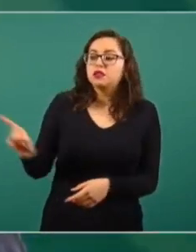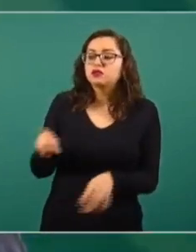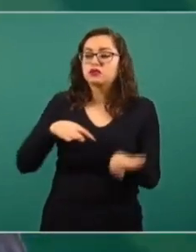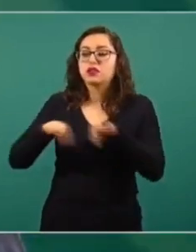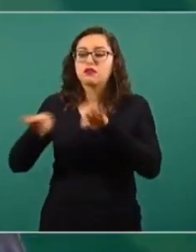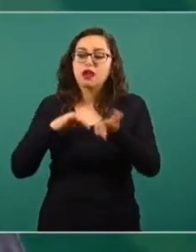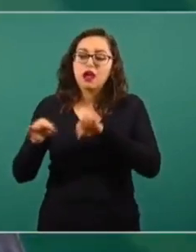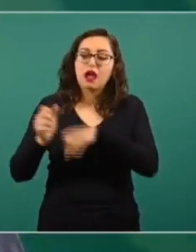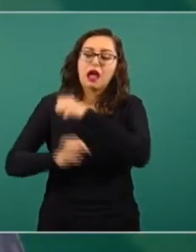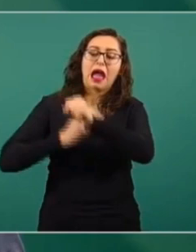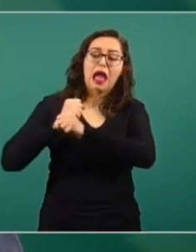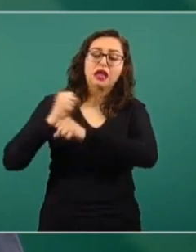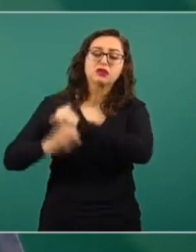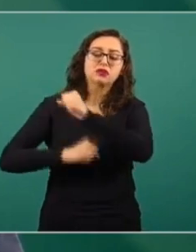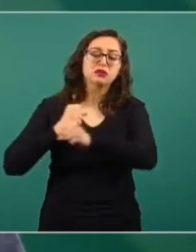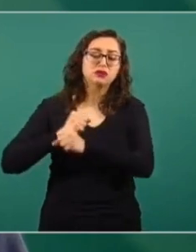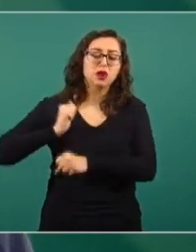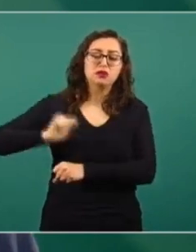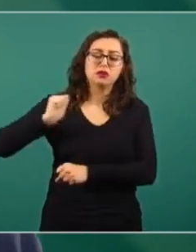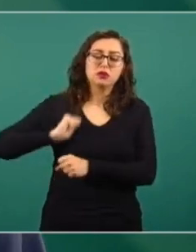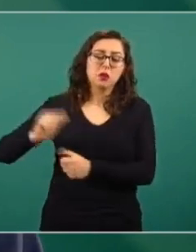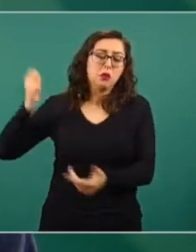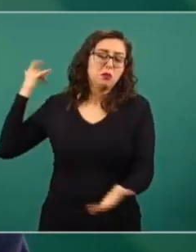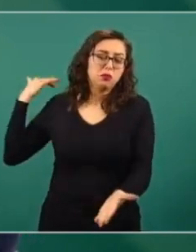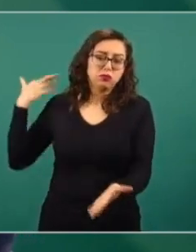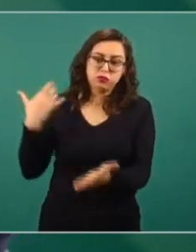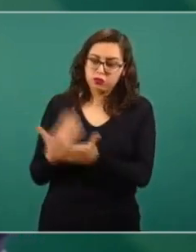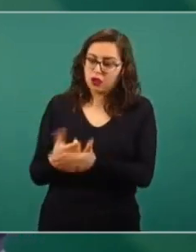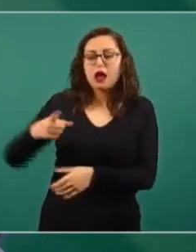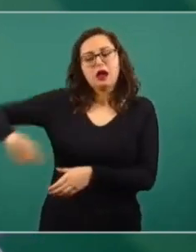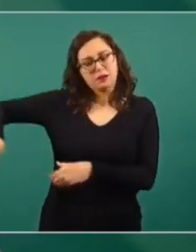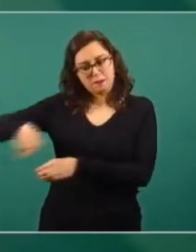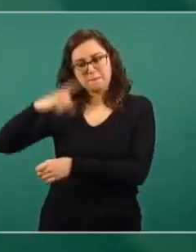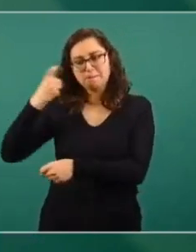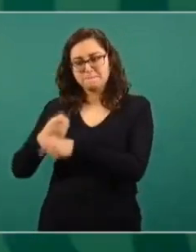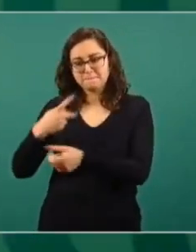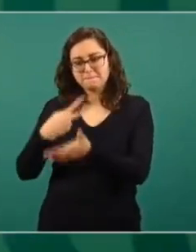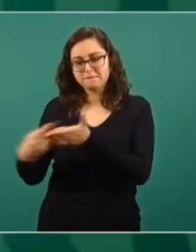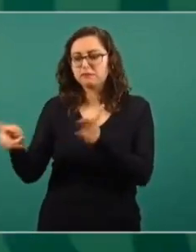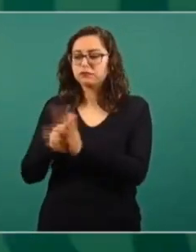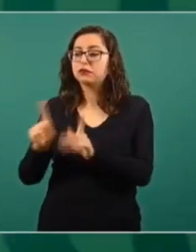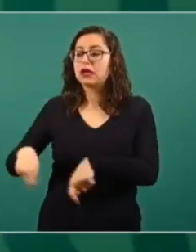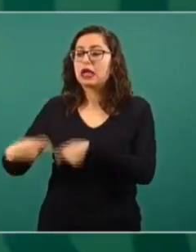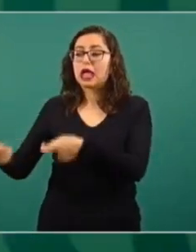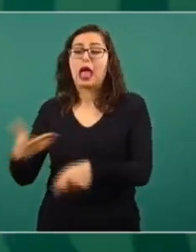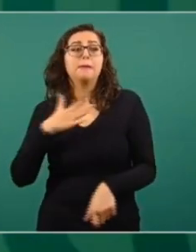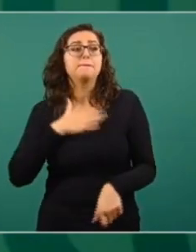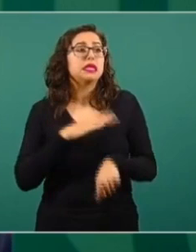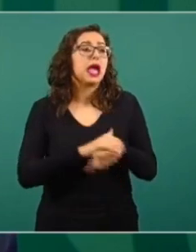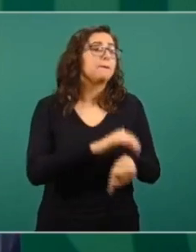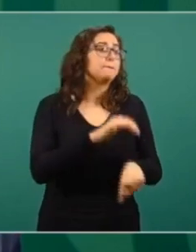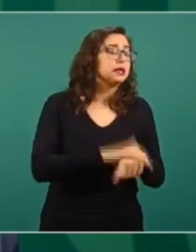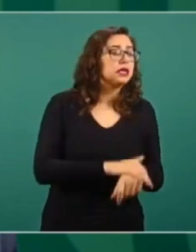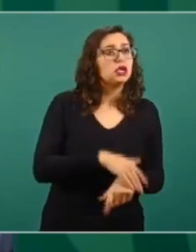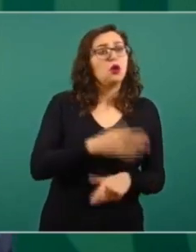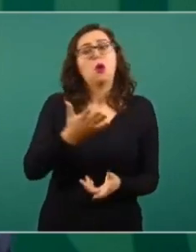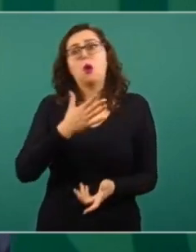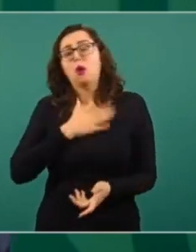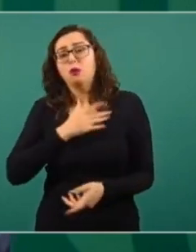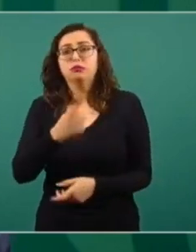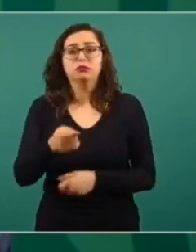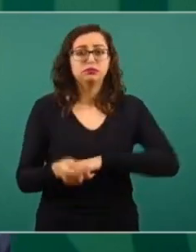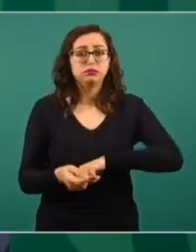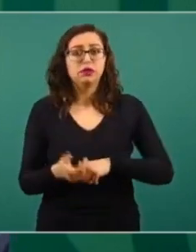nada de recomendaciones, ni de funcionarios, ni de